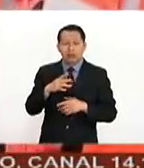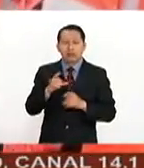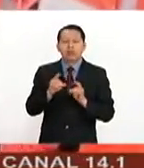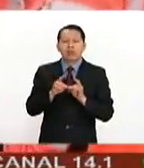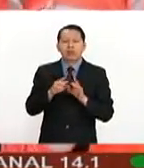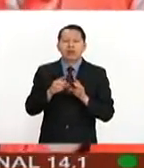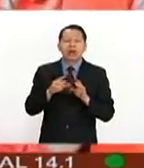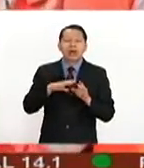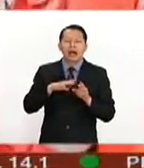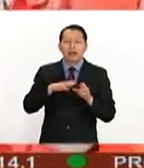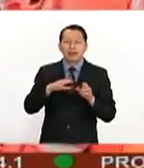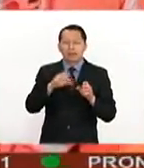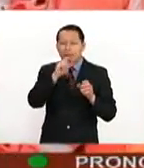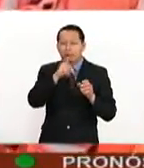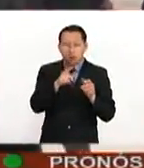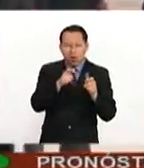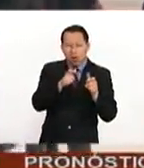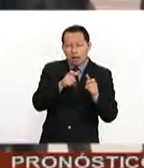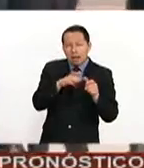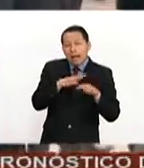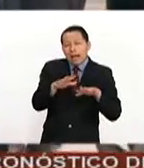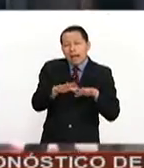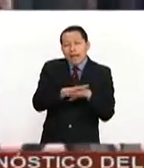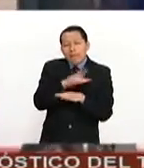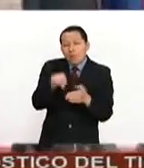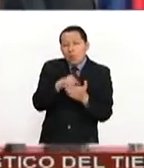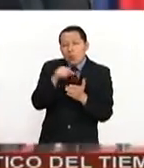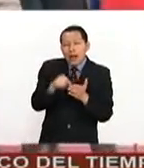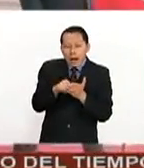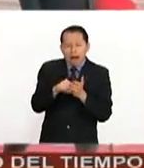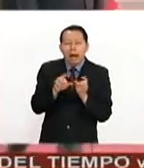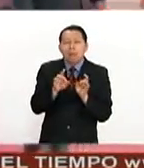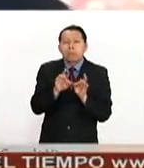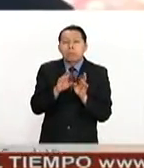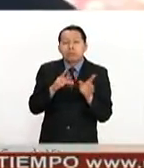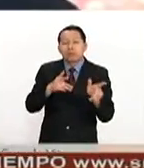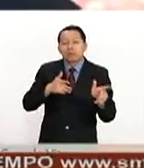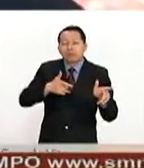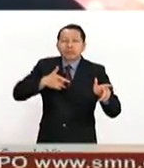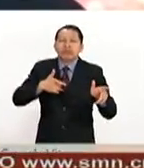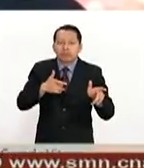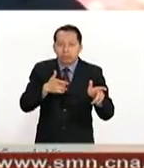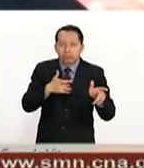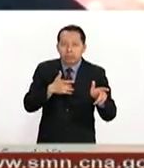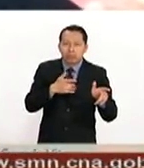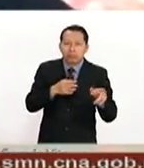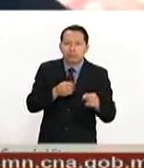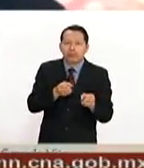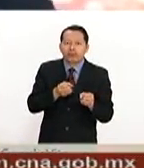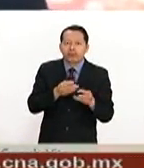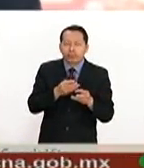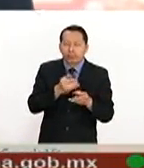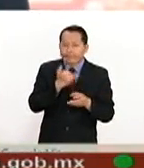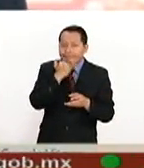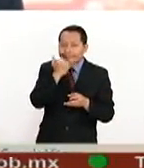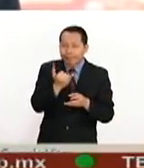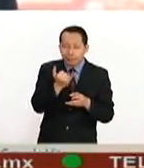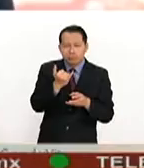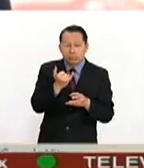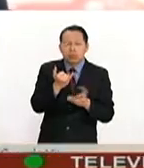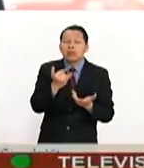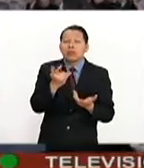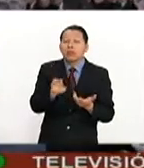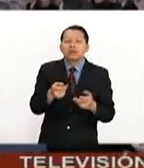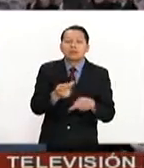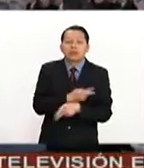tropezó cuando cambiaba de posición y fue entonces cuando disparó, obviamente, sin querer. Bueno, las autoridades ya